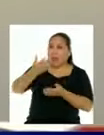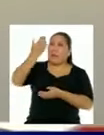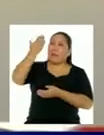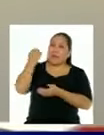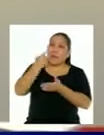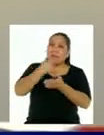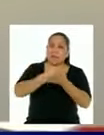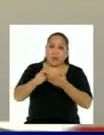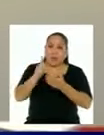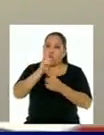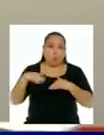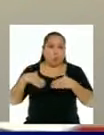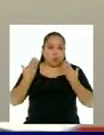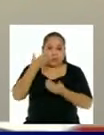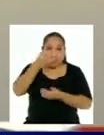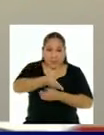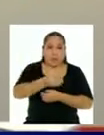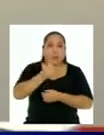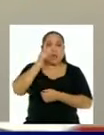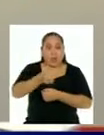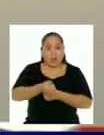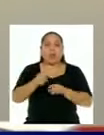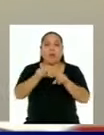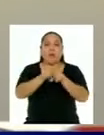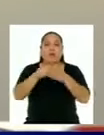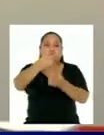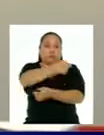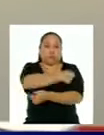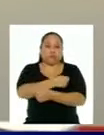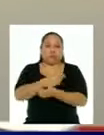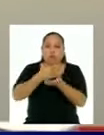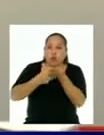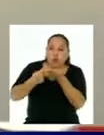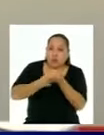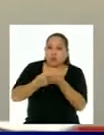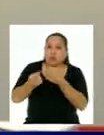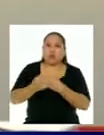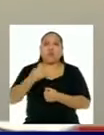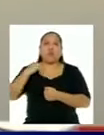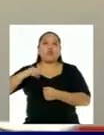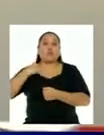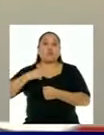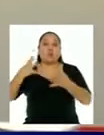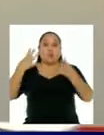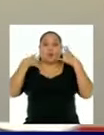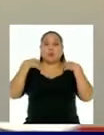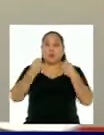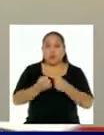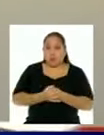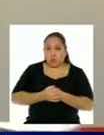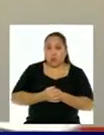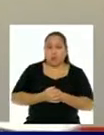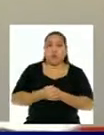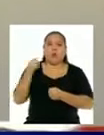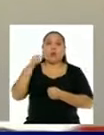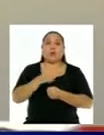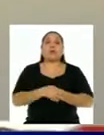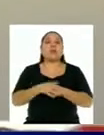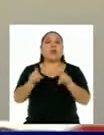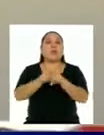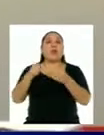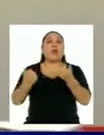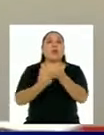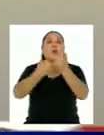a través de un trabajo conjunto del MinSA con los municipios de salud, las sanidades de la policía, de las fuerzas